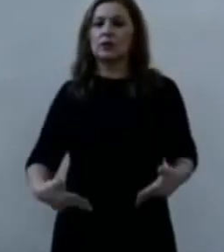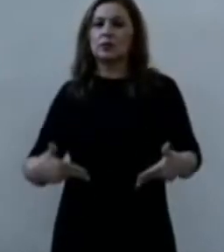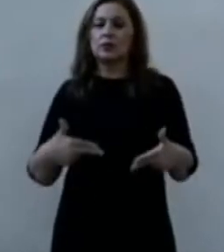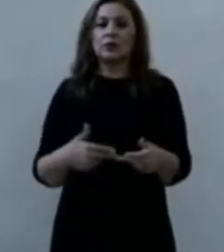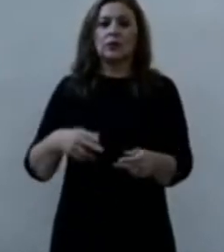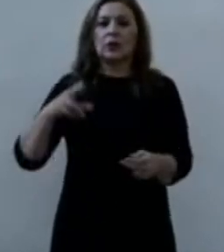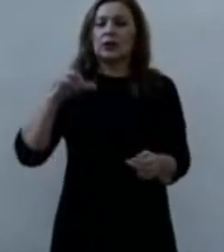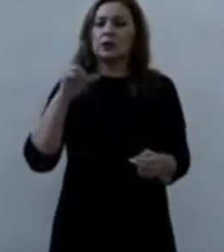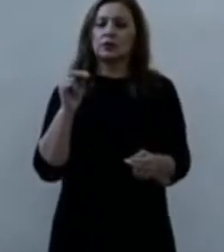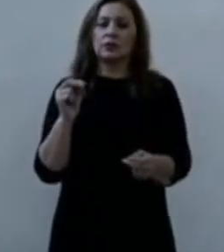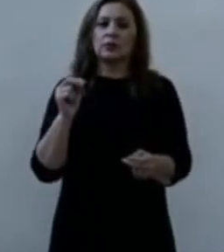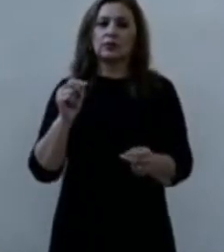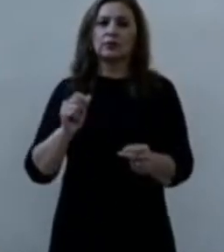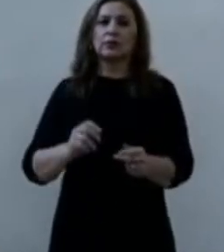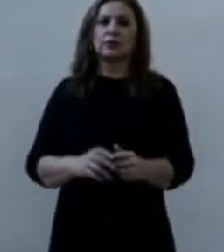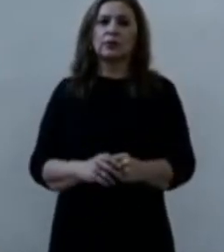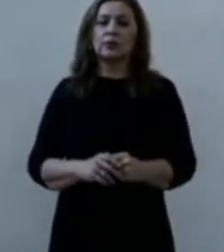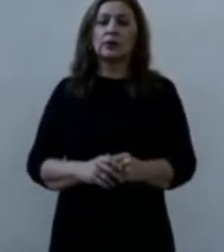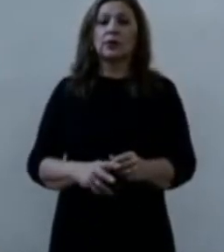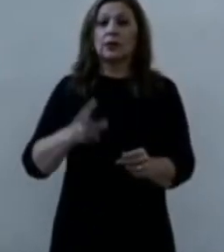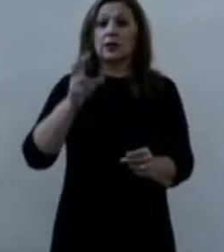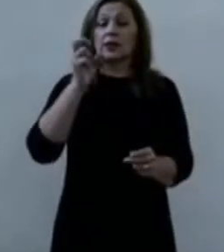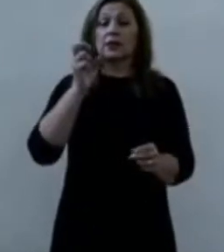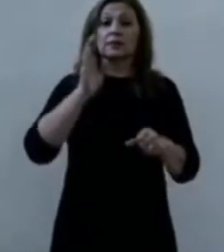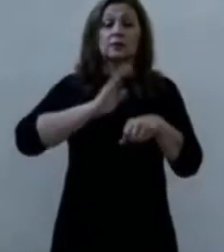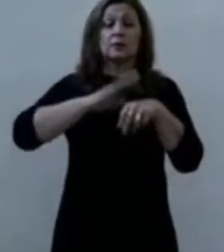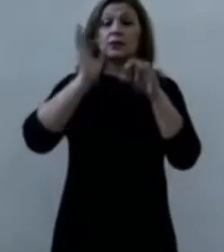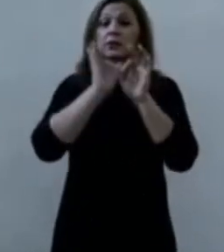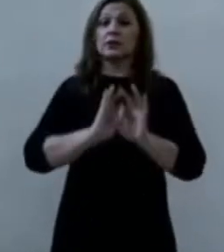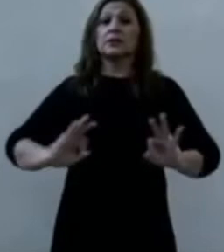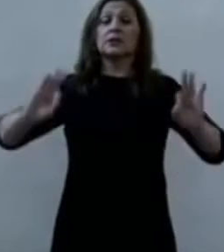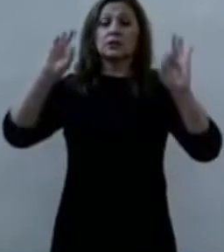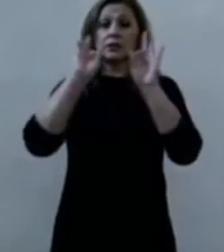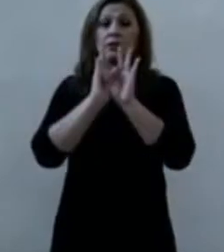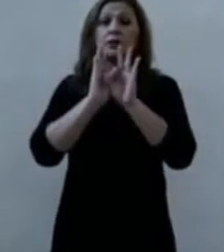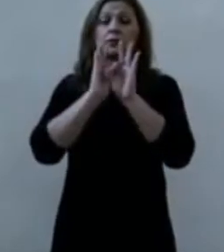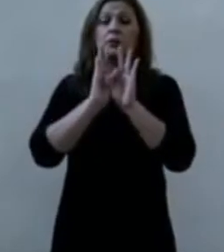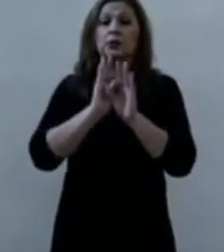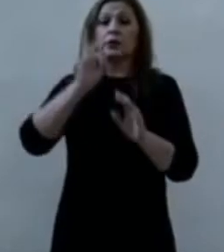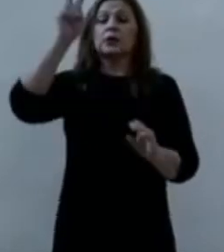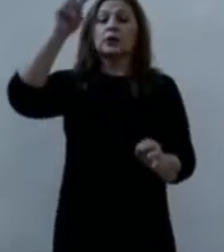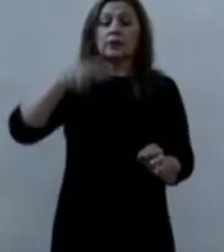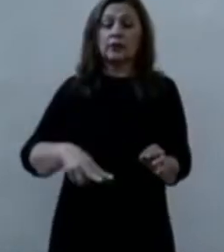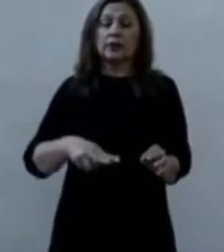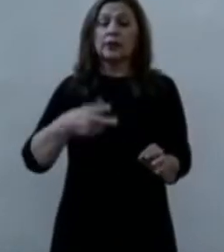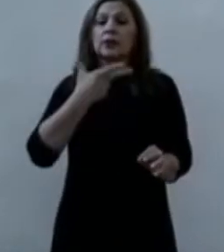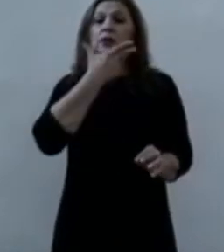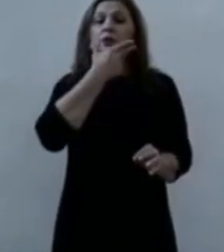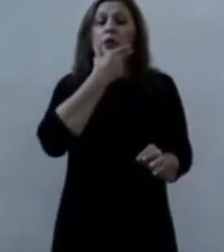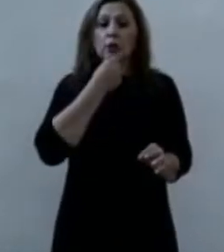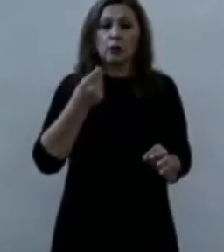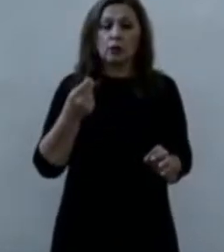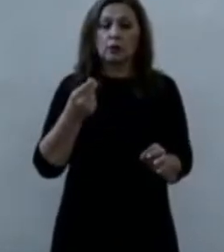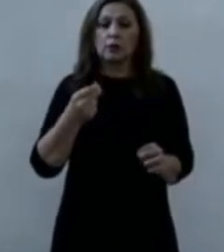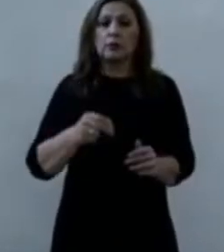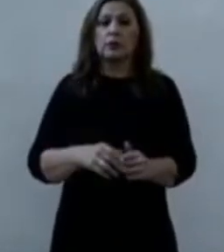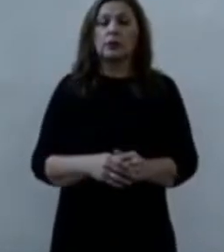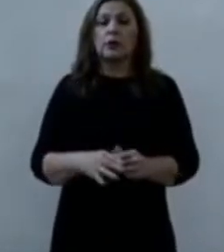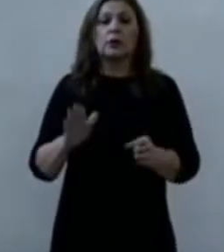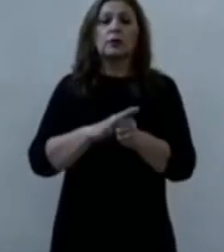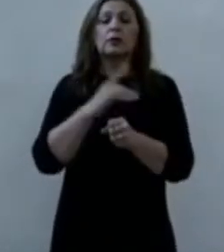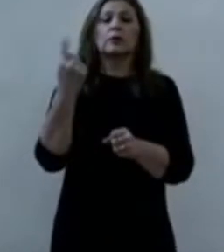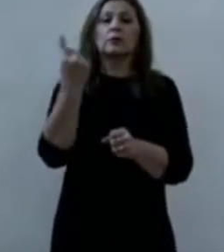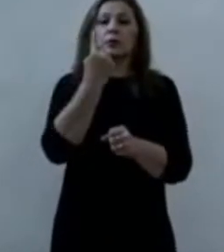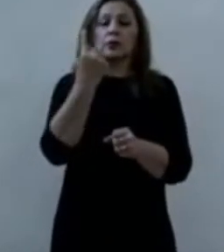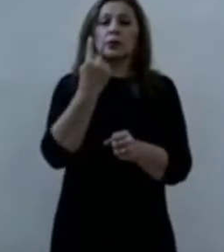importante, es importante porque es verdadero hombre, porque